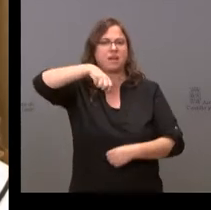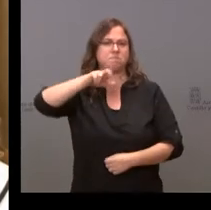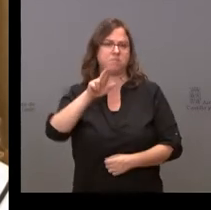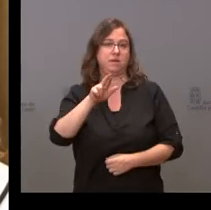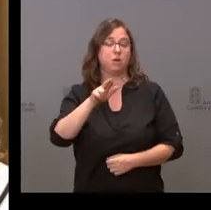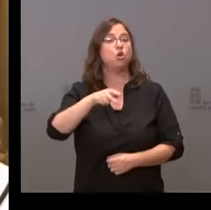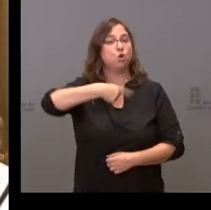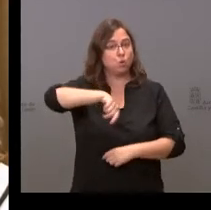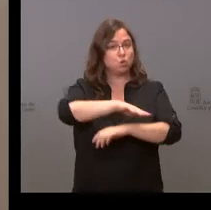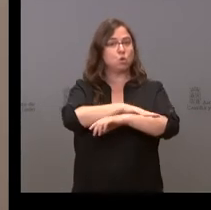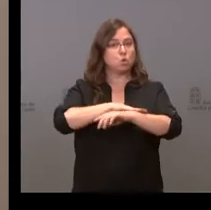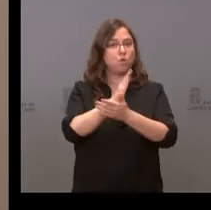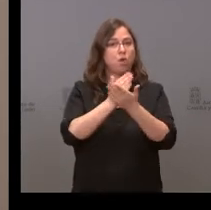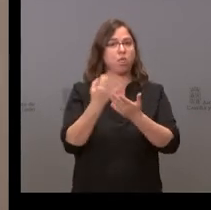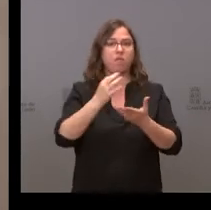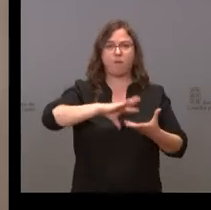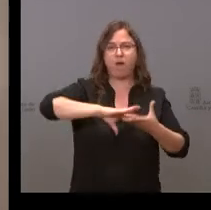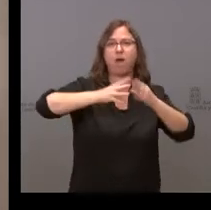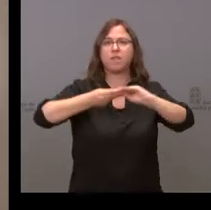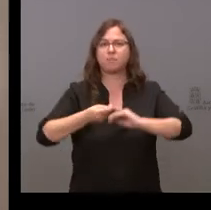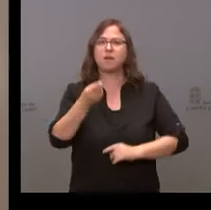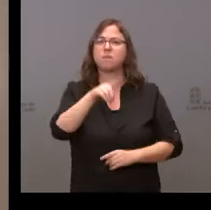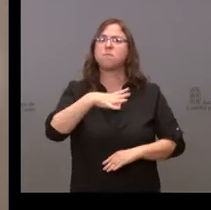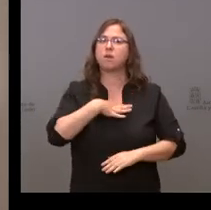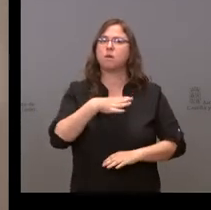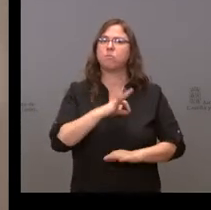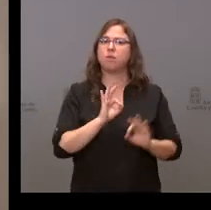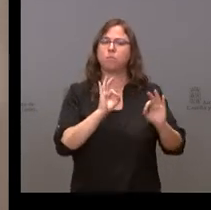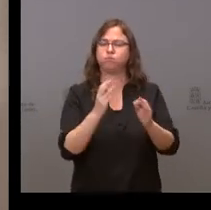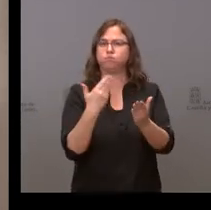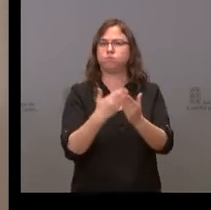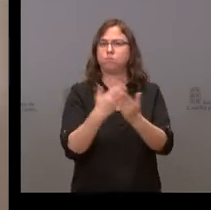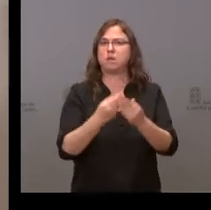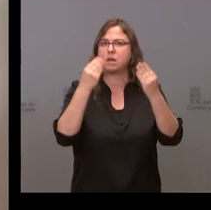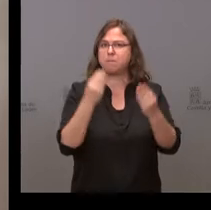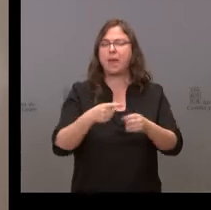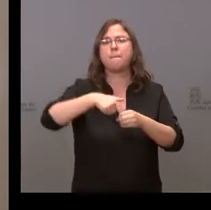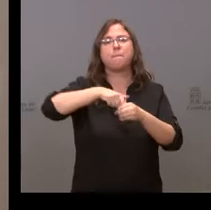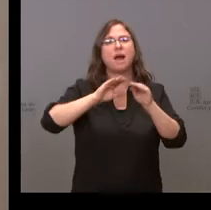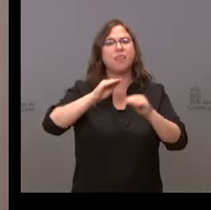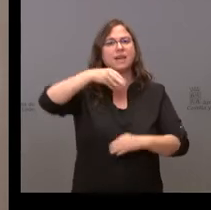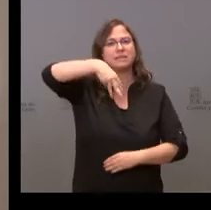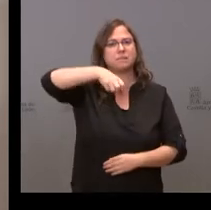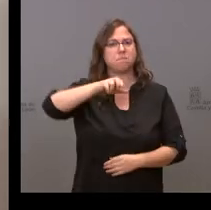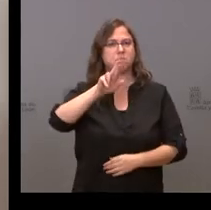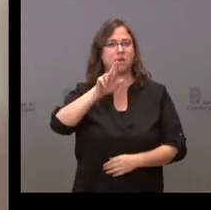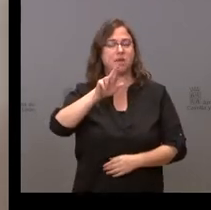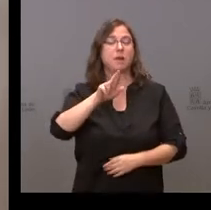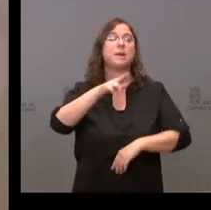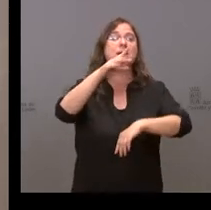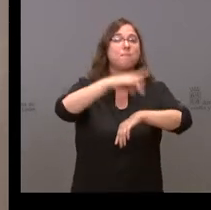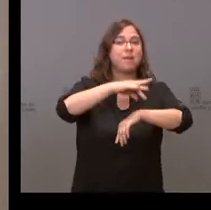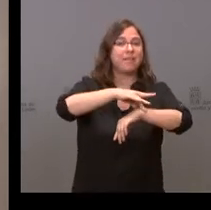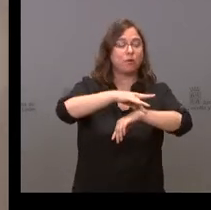adaptarnos para que puedan estar perfectamente acreditadas esas plazas MIR, para médicos de